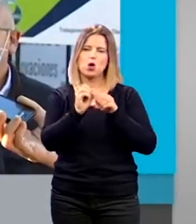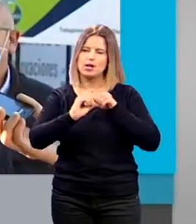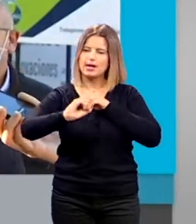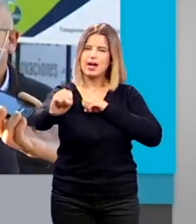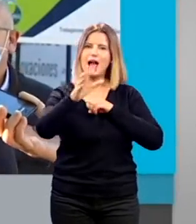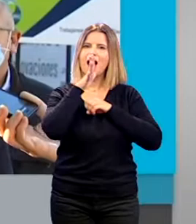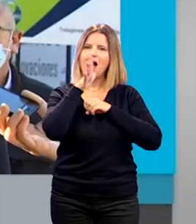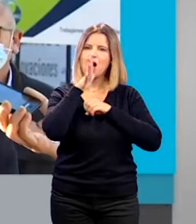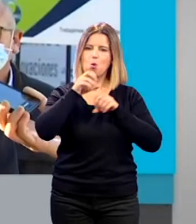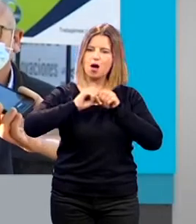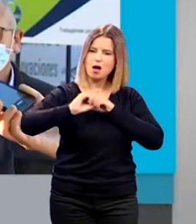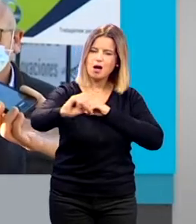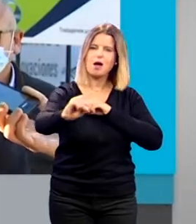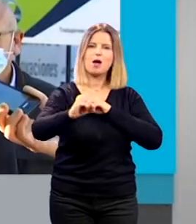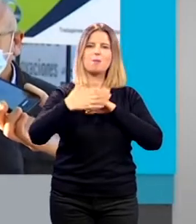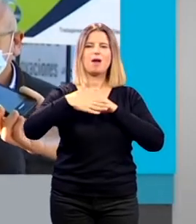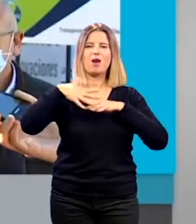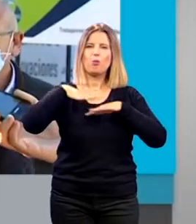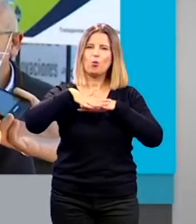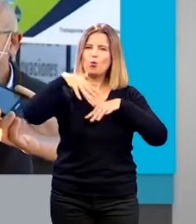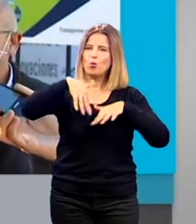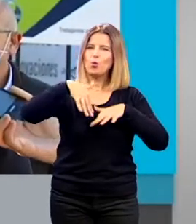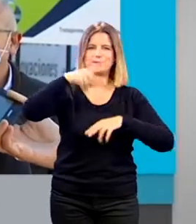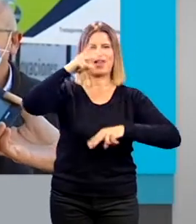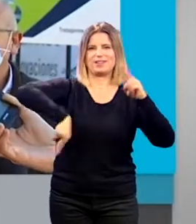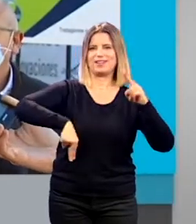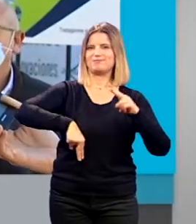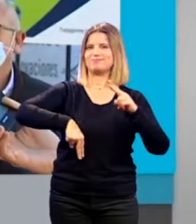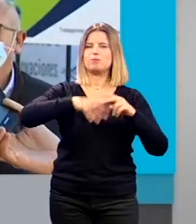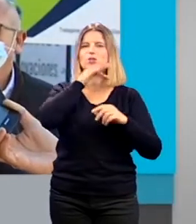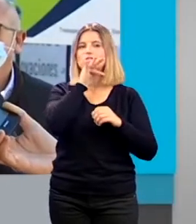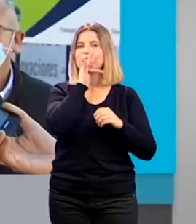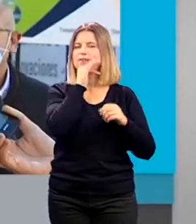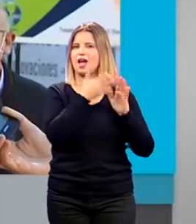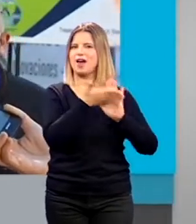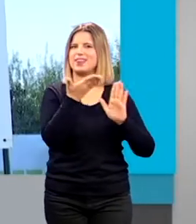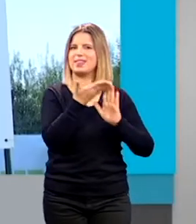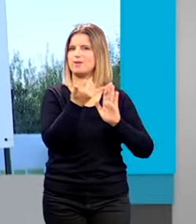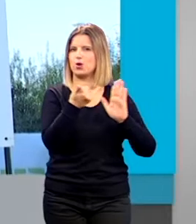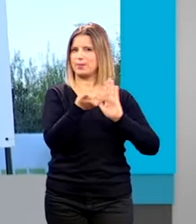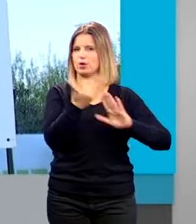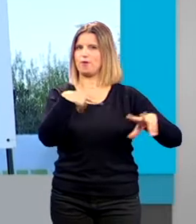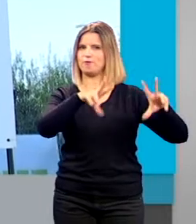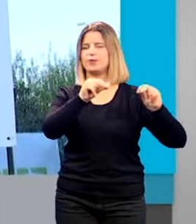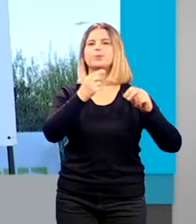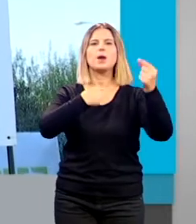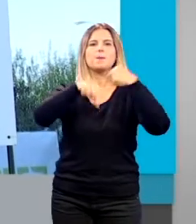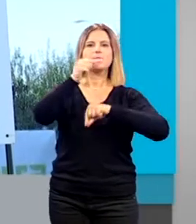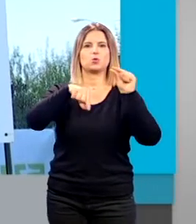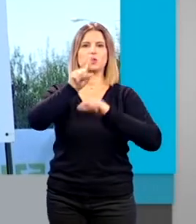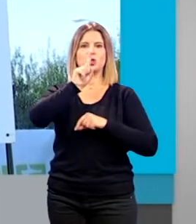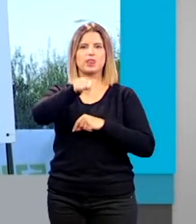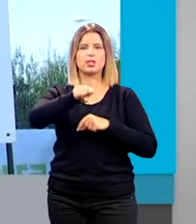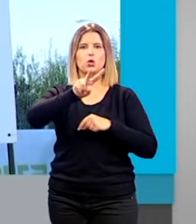tomas de aguas con las canalizaciones evitando las filtraciones y sobre todo el que existieran todavía tuberías de fibrocemento con un presupuesto de 127